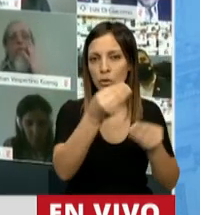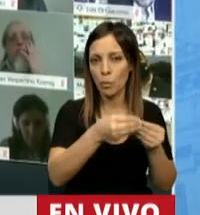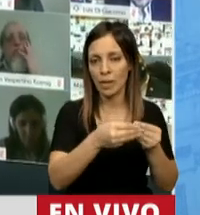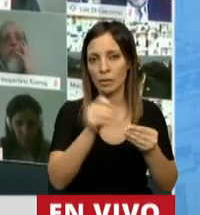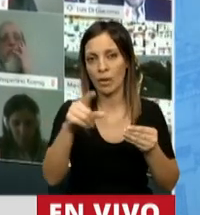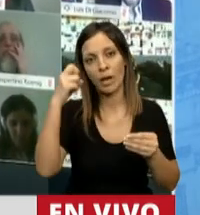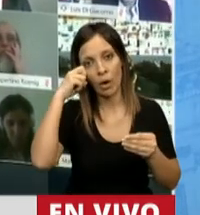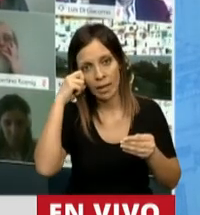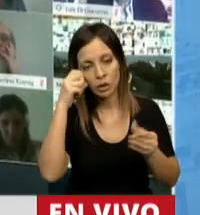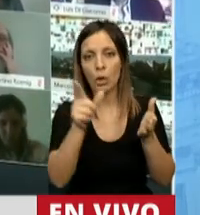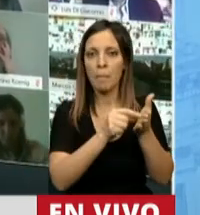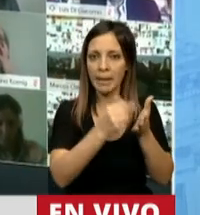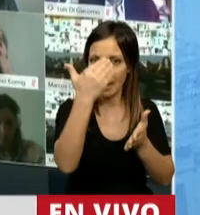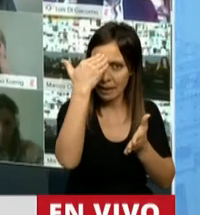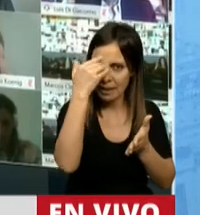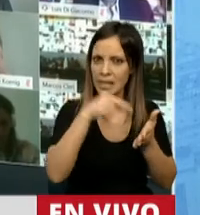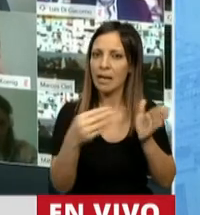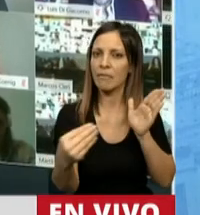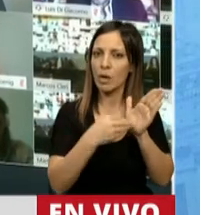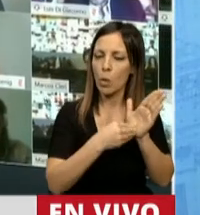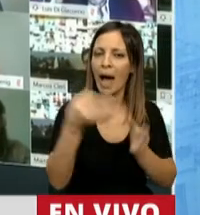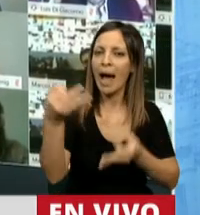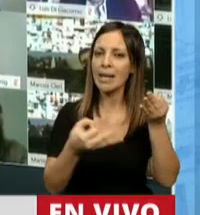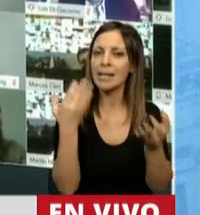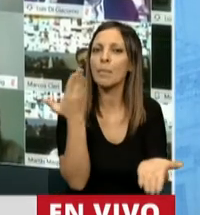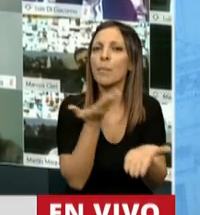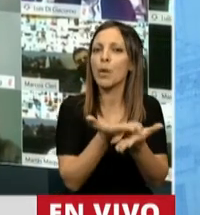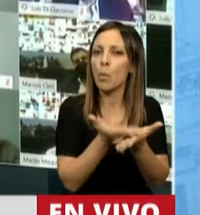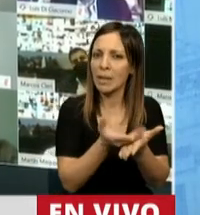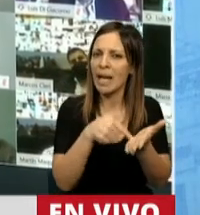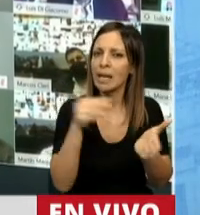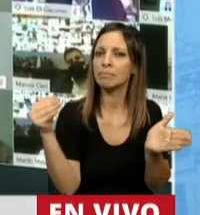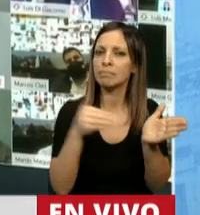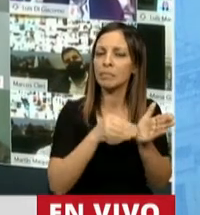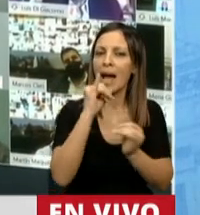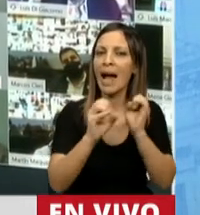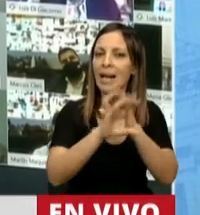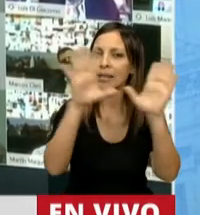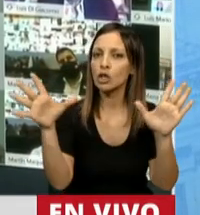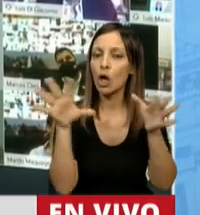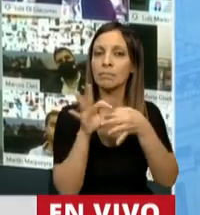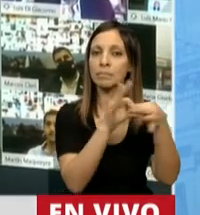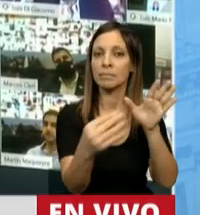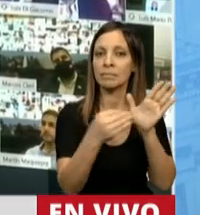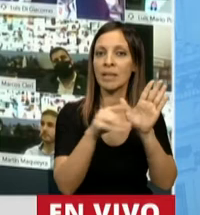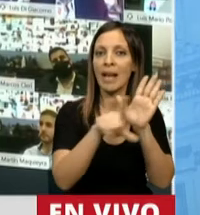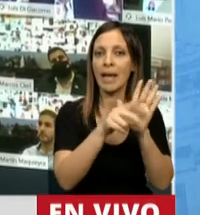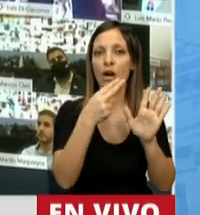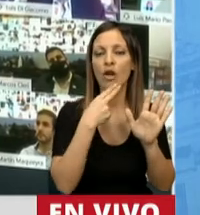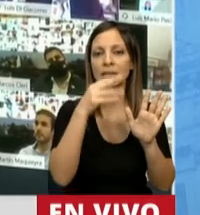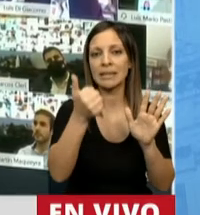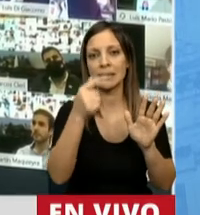15, donde hace el análisis de esta propuesta, aclara que al no incorporarse a la Ley 11.672,